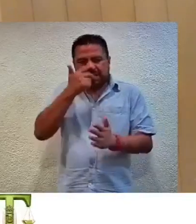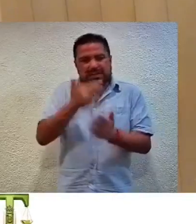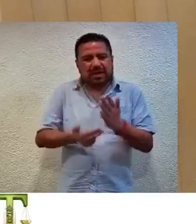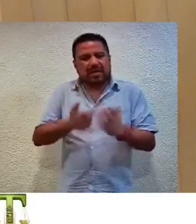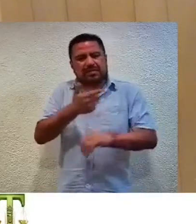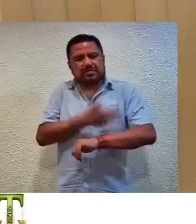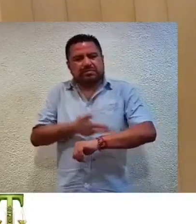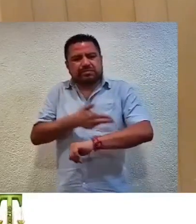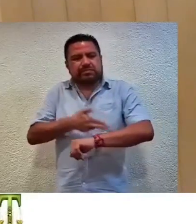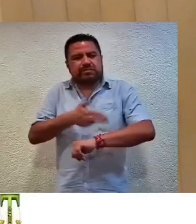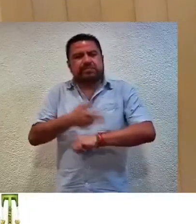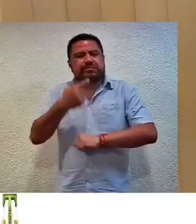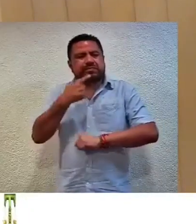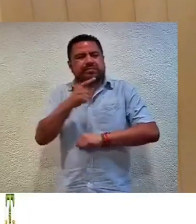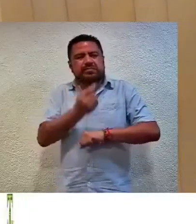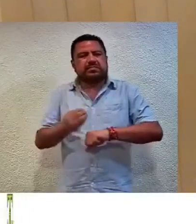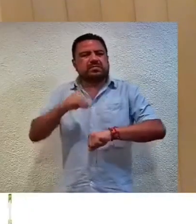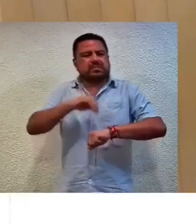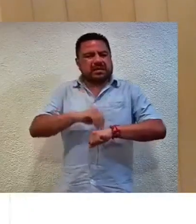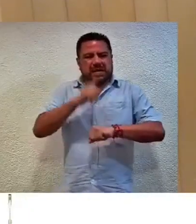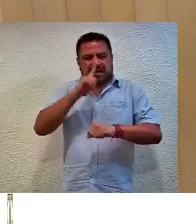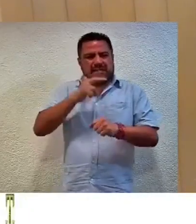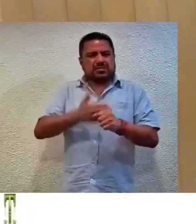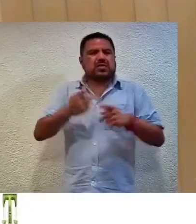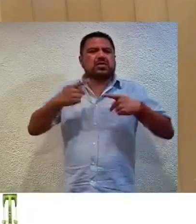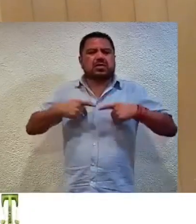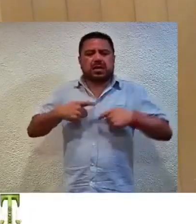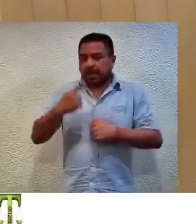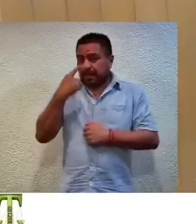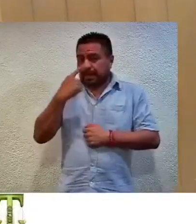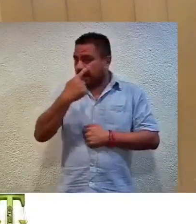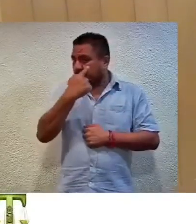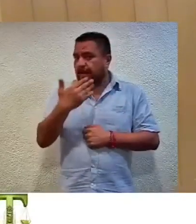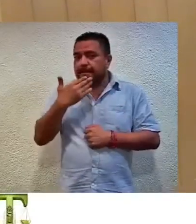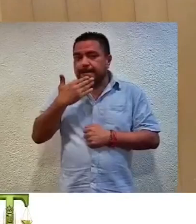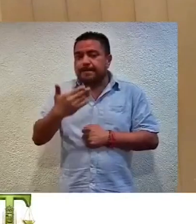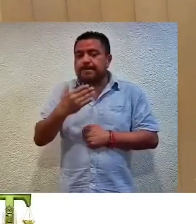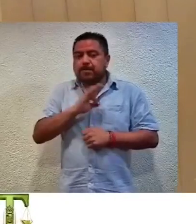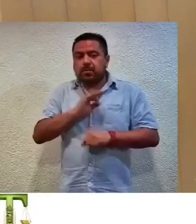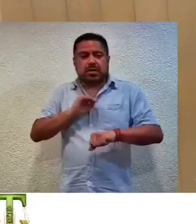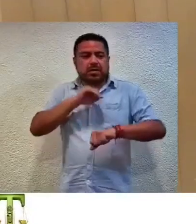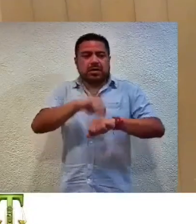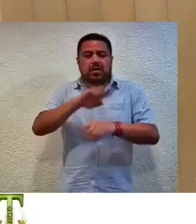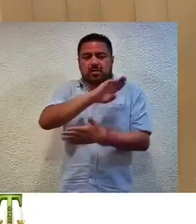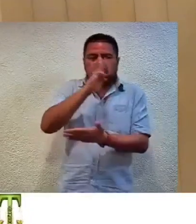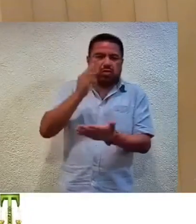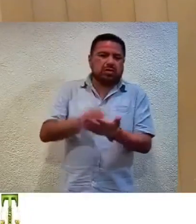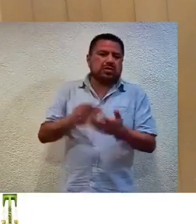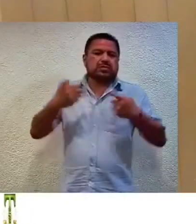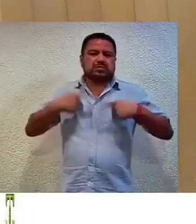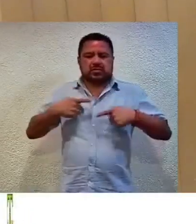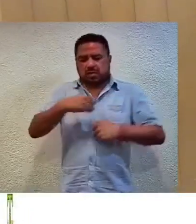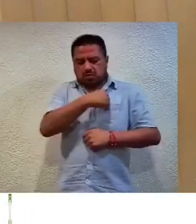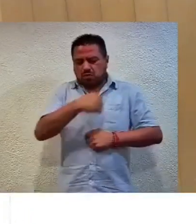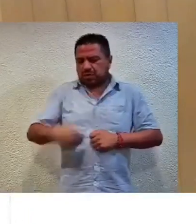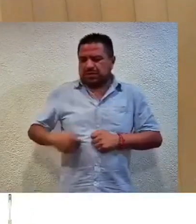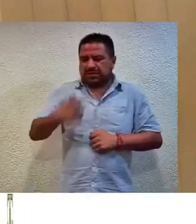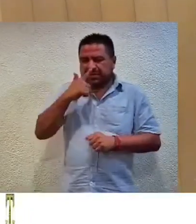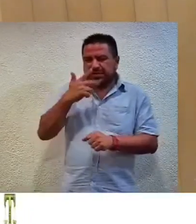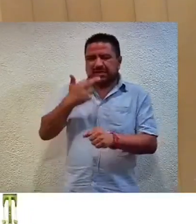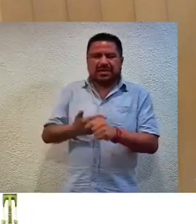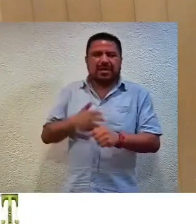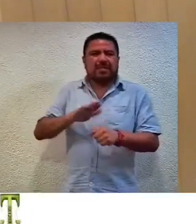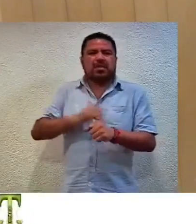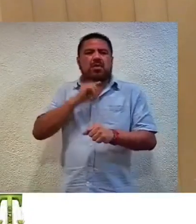del medio de impugnación presentado por la parte actora, se considera pertinente imponer una amonestación pública al ayuntamiento responsable al